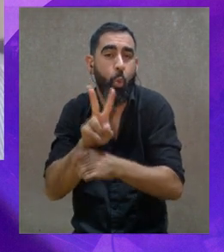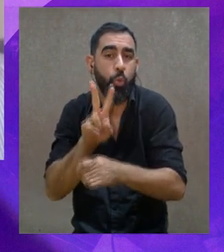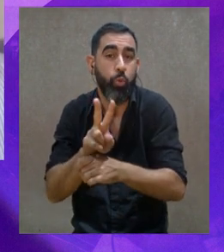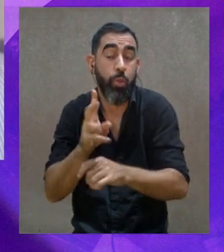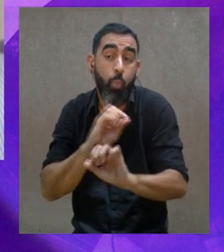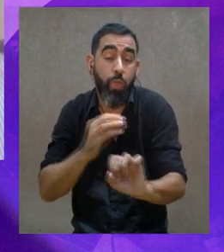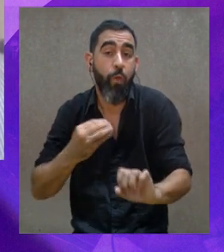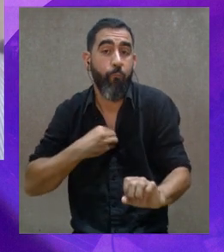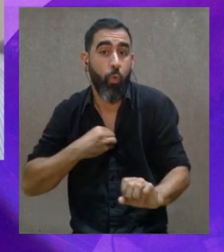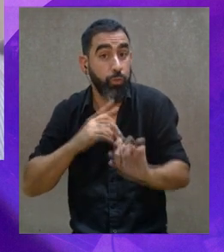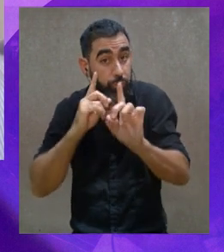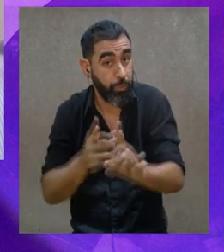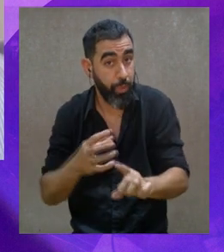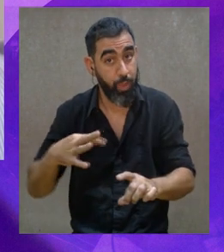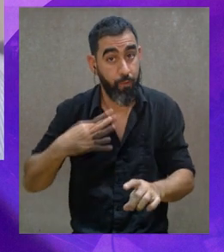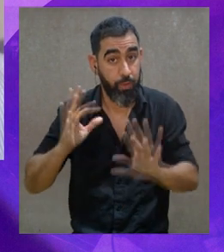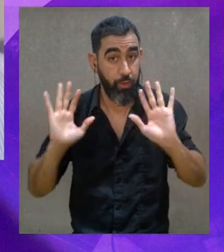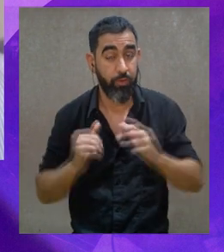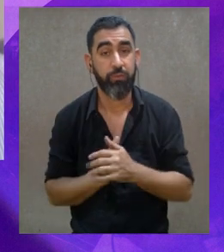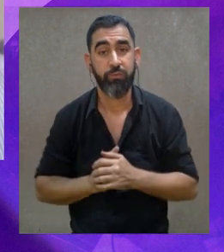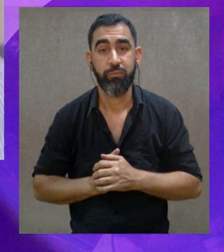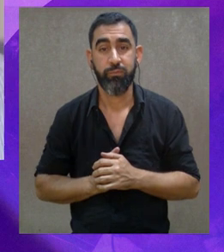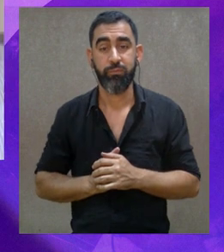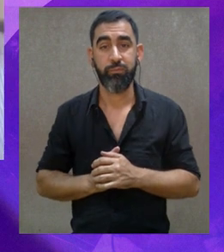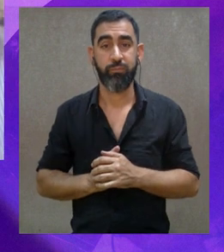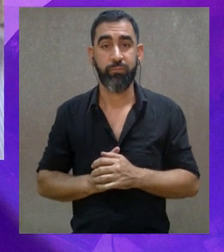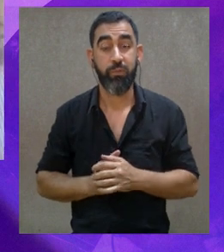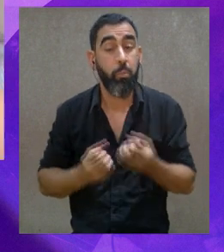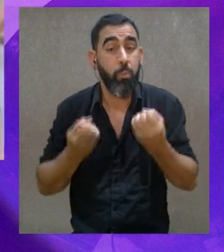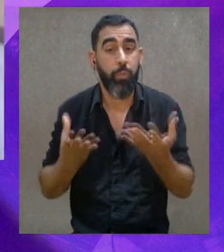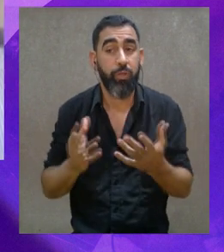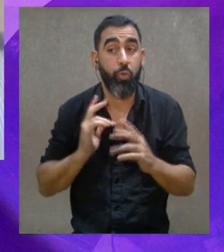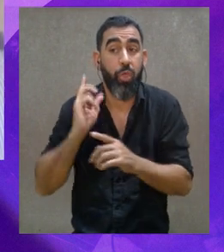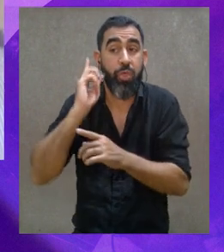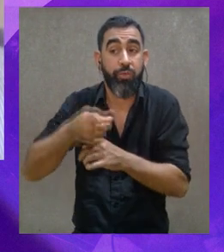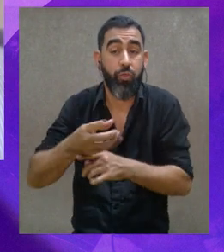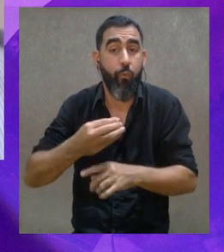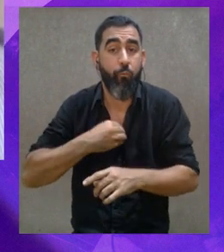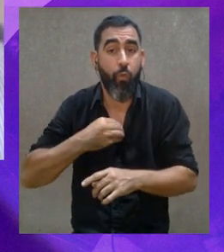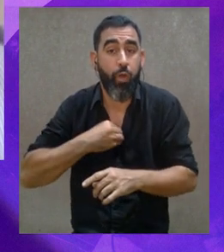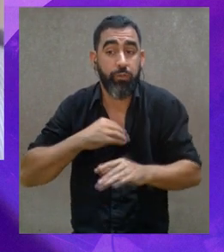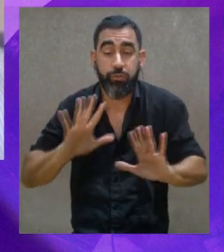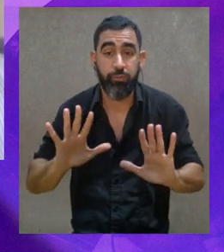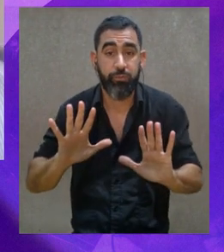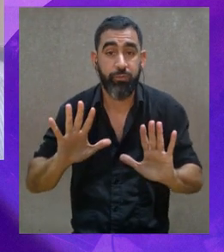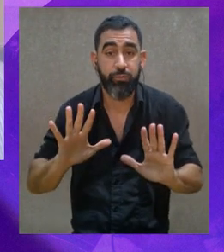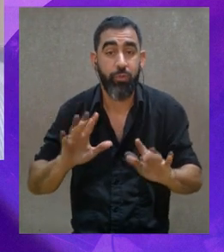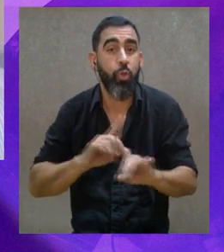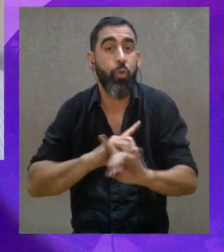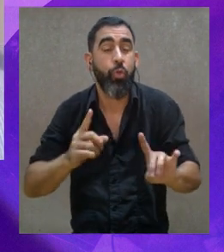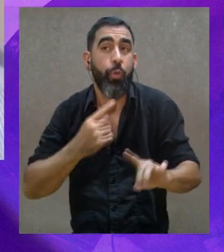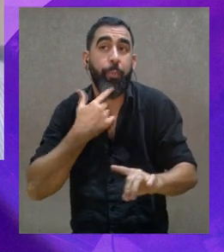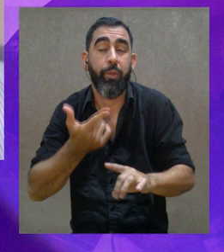que es de mucha incertidumbre, de mucho acongojamiento, ¿no? De muchas cuestiones que no saben cómo